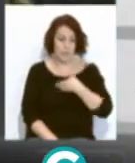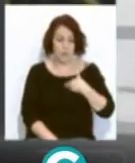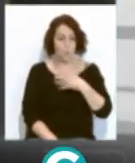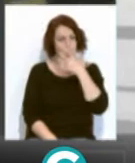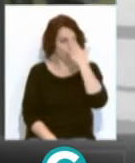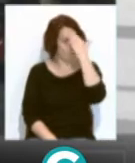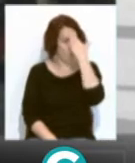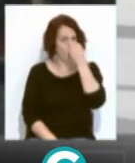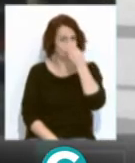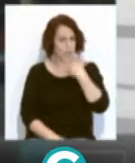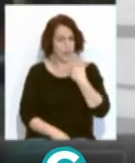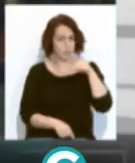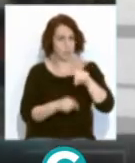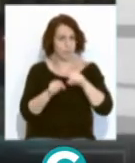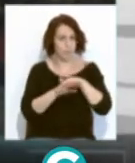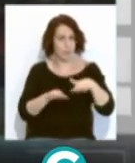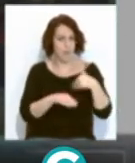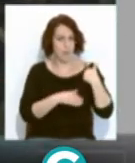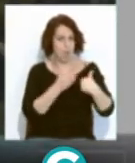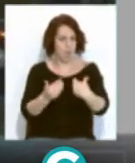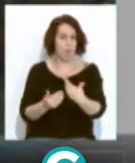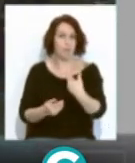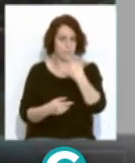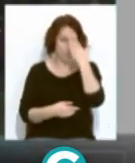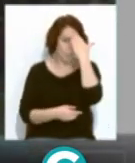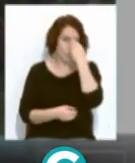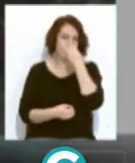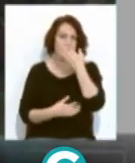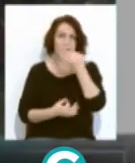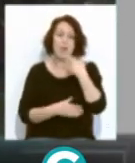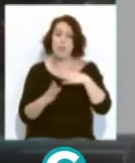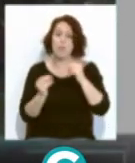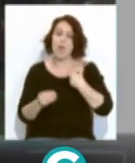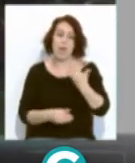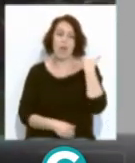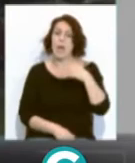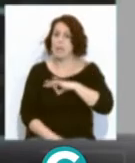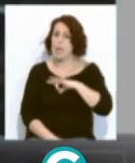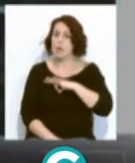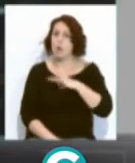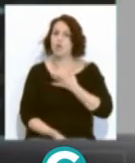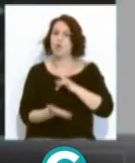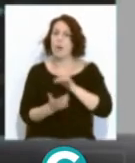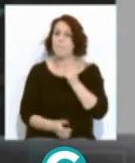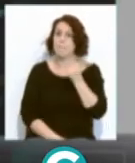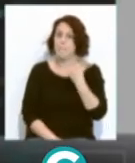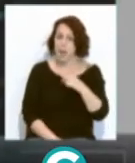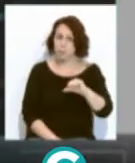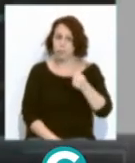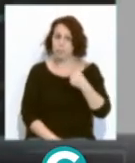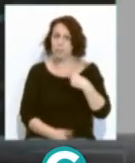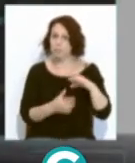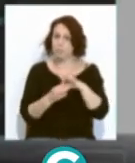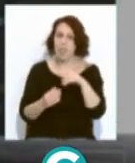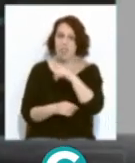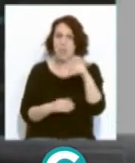buena memoria en toda esta evolución de la pandemia, que Andalucía en el mes de enero, cuando Andalucía superaba los mil casos por 100